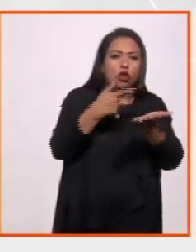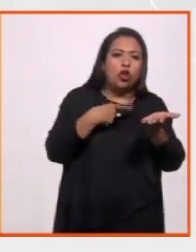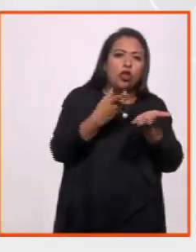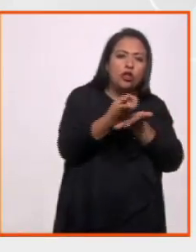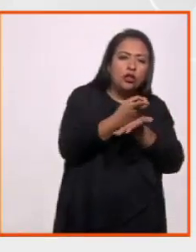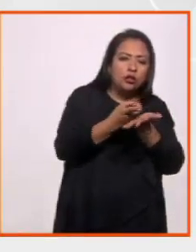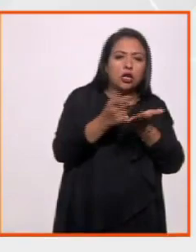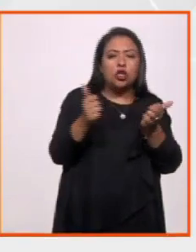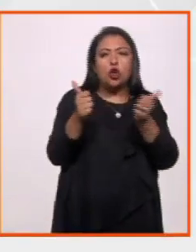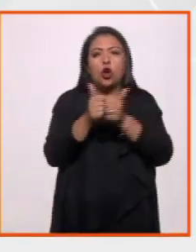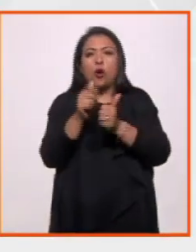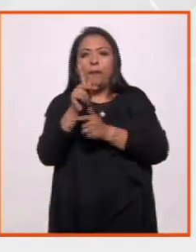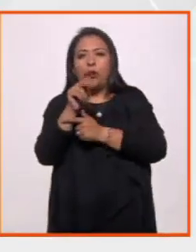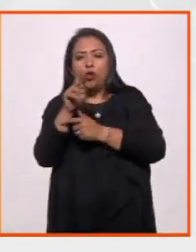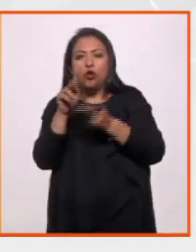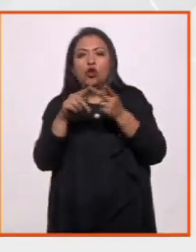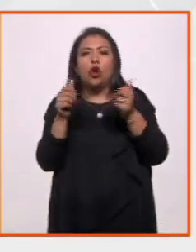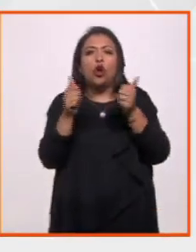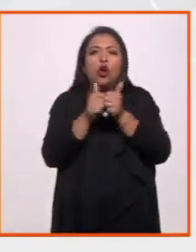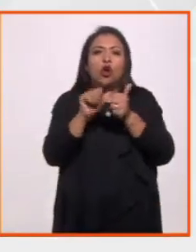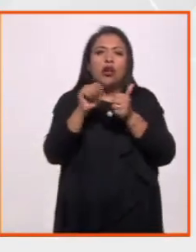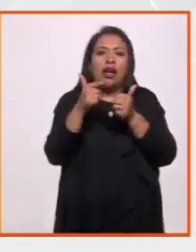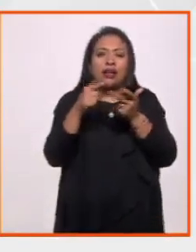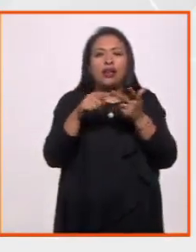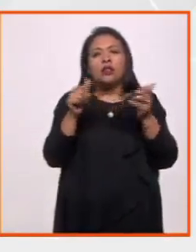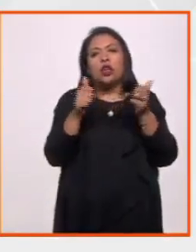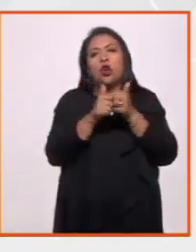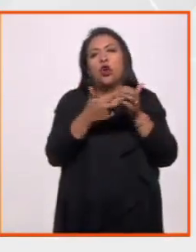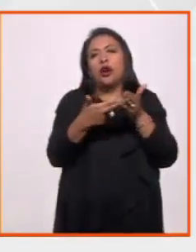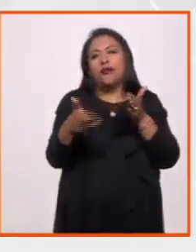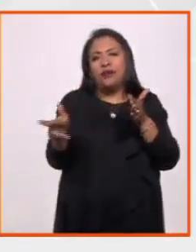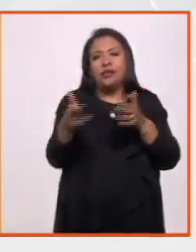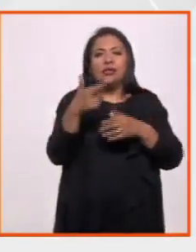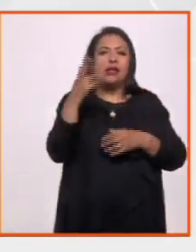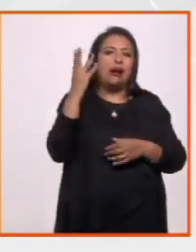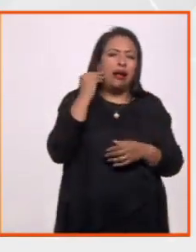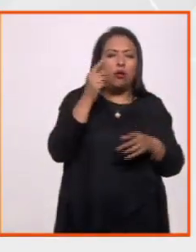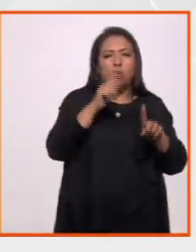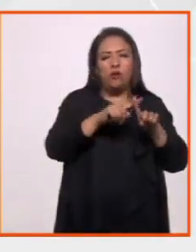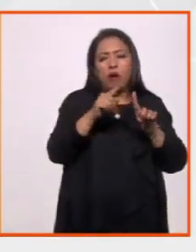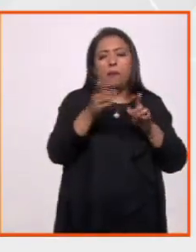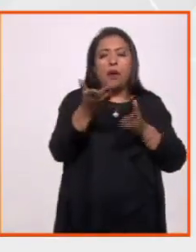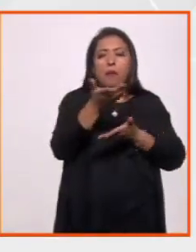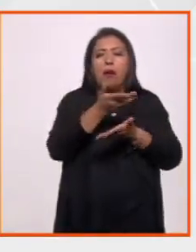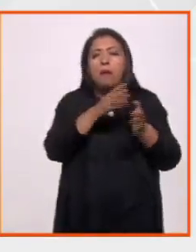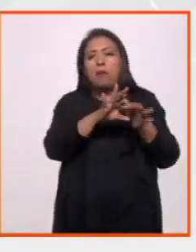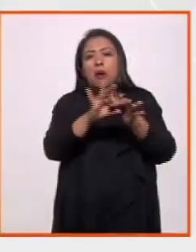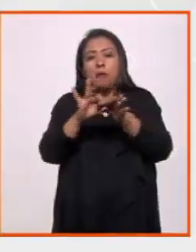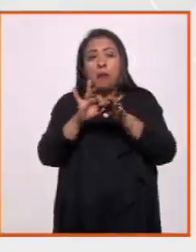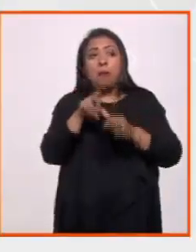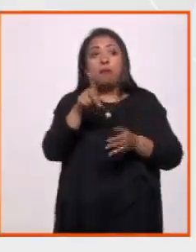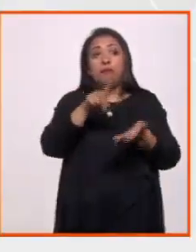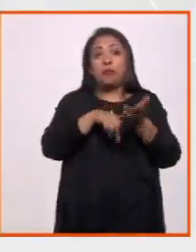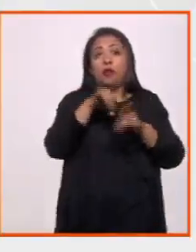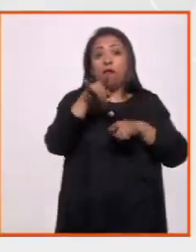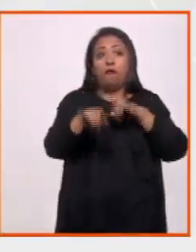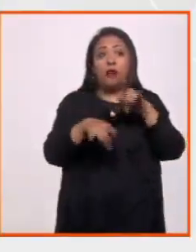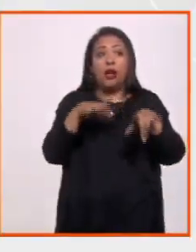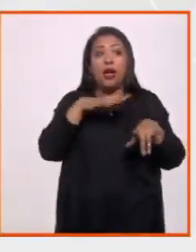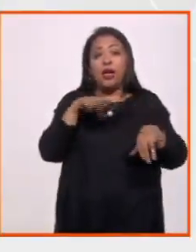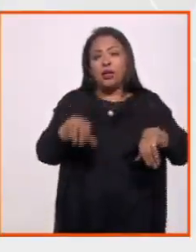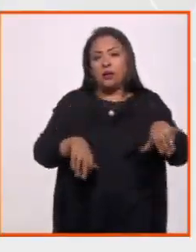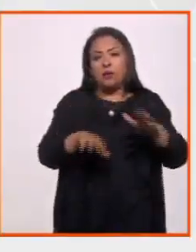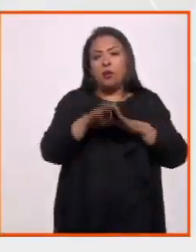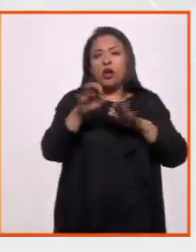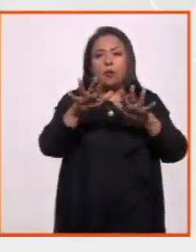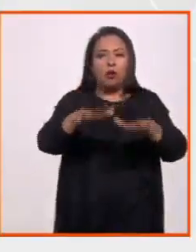gráfico, con el productor, con el agente, con la revista, con la radio. En la feria se llevan a cabo actividades